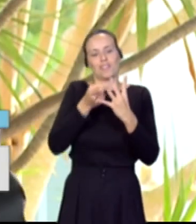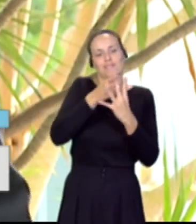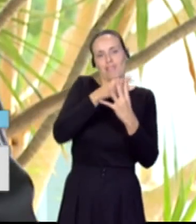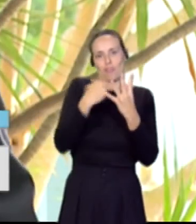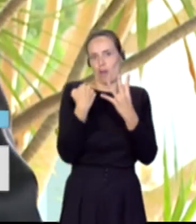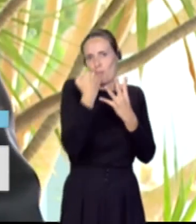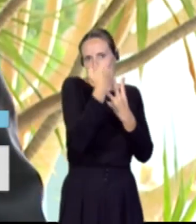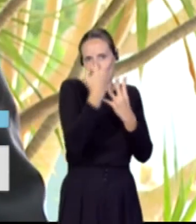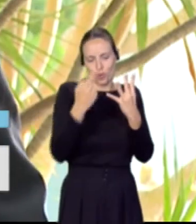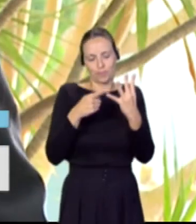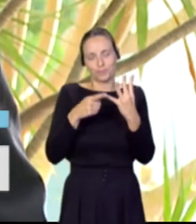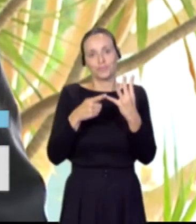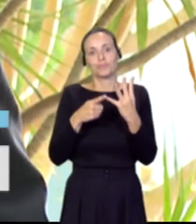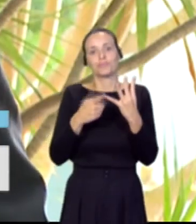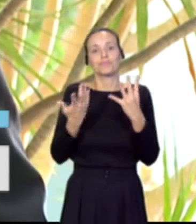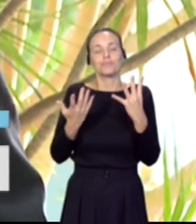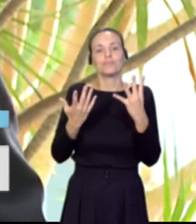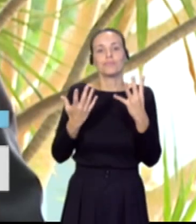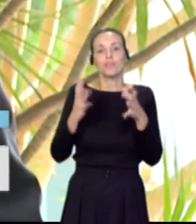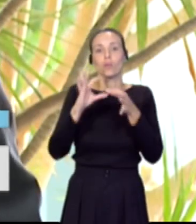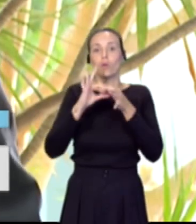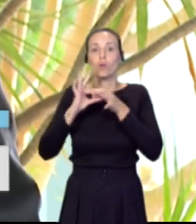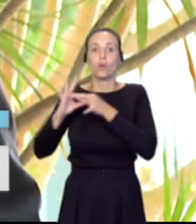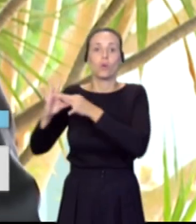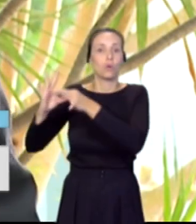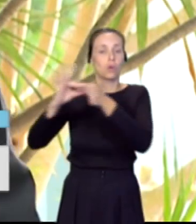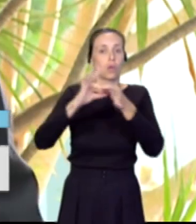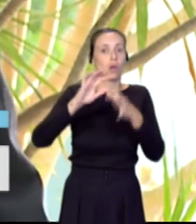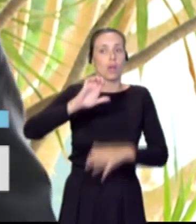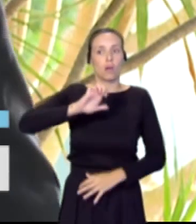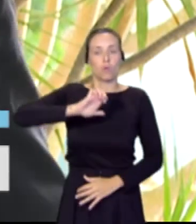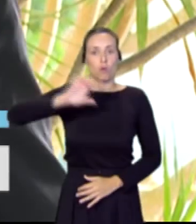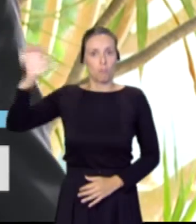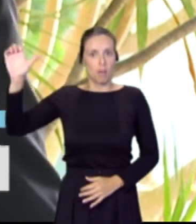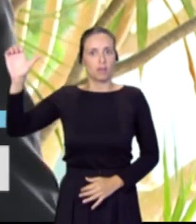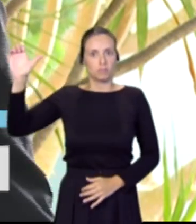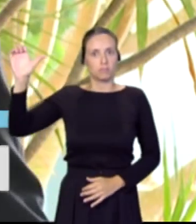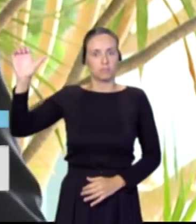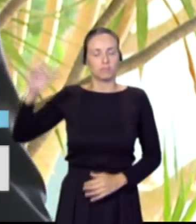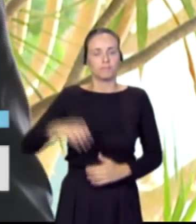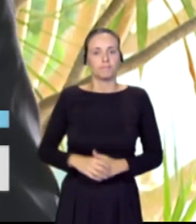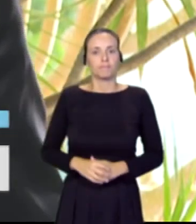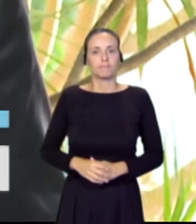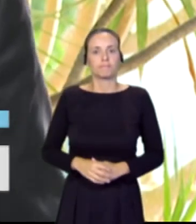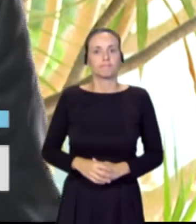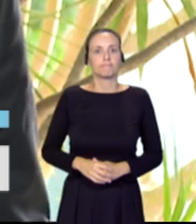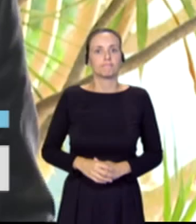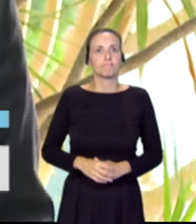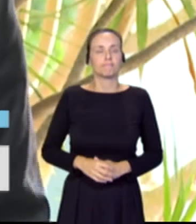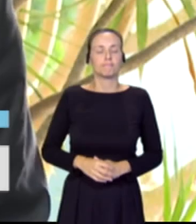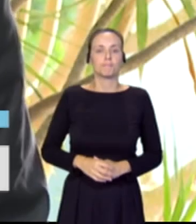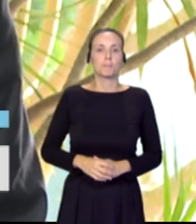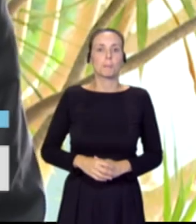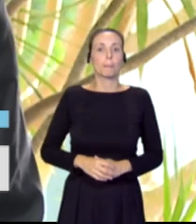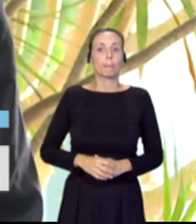La Unión Europea seguirá desempeñando un importante papel en la prevención